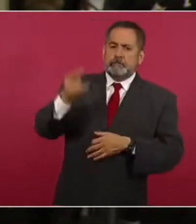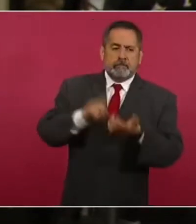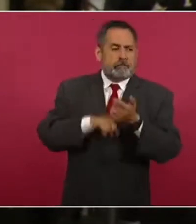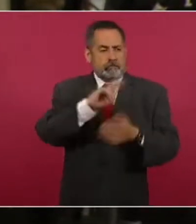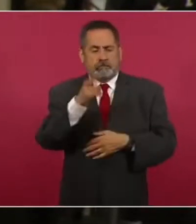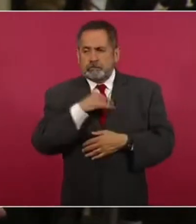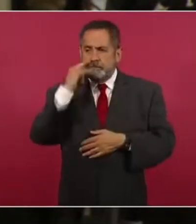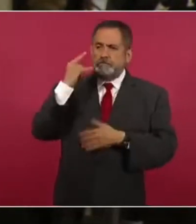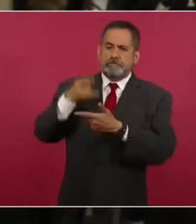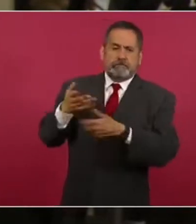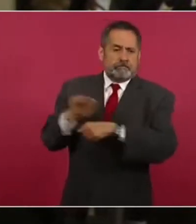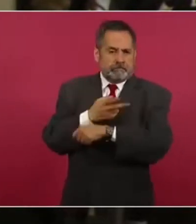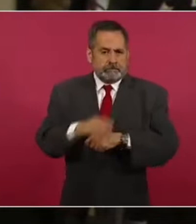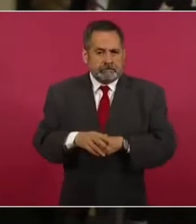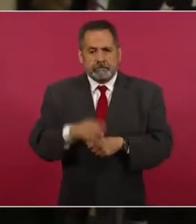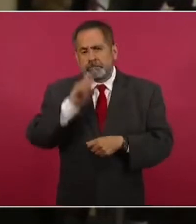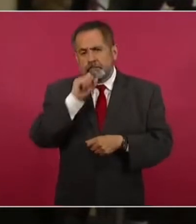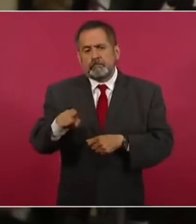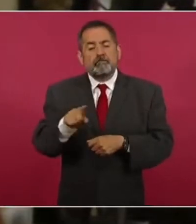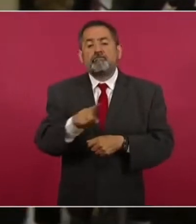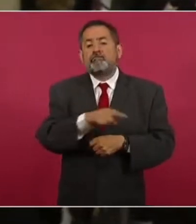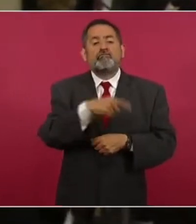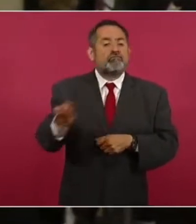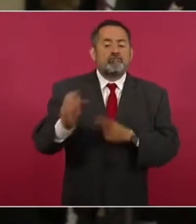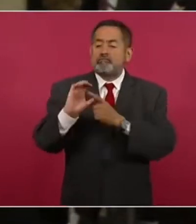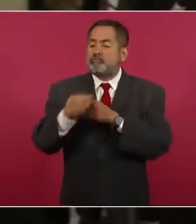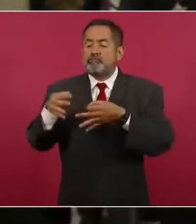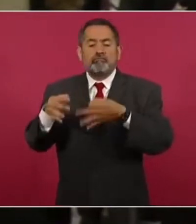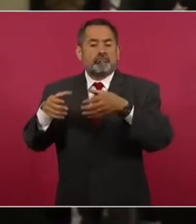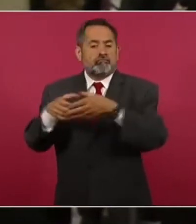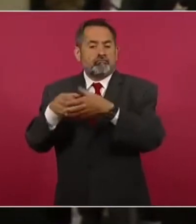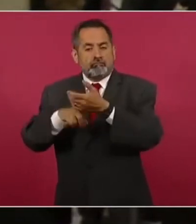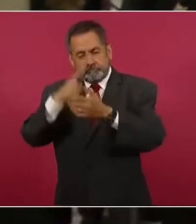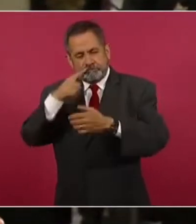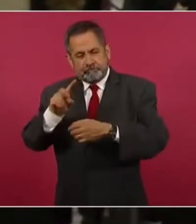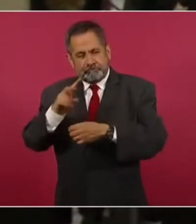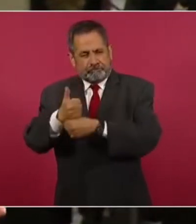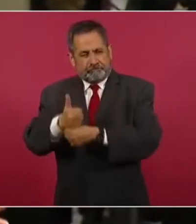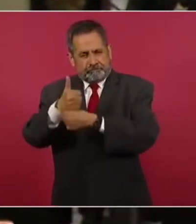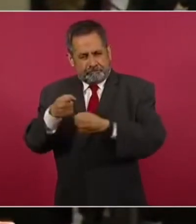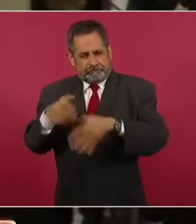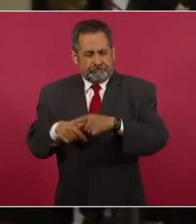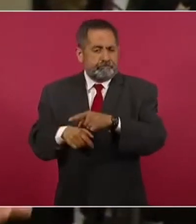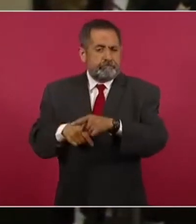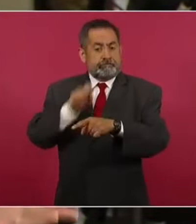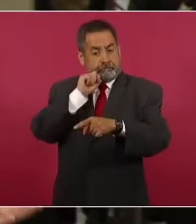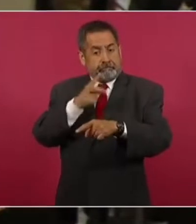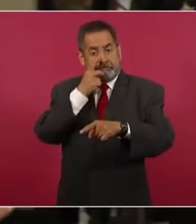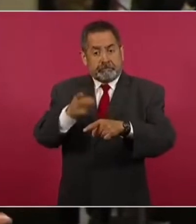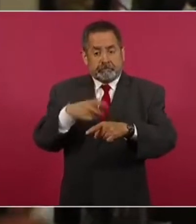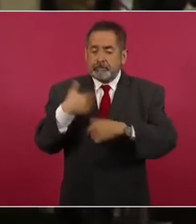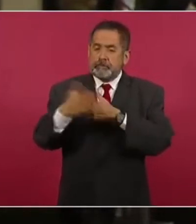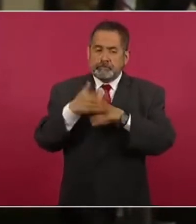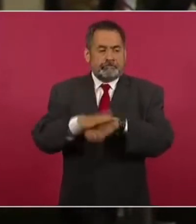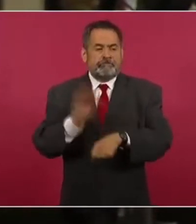pronunciado. También está la parte en la que la Comisión Ejecutiva de Atención a Víctimas se pronunció también diciendo que va a